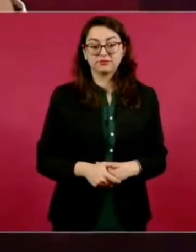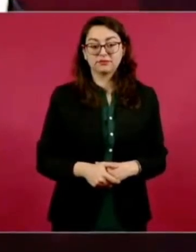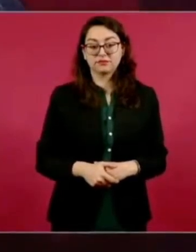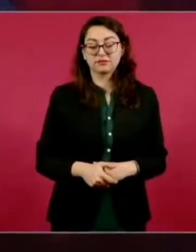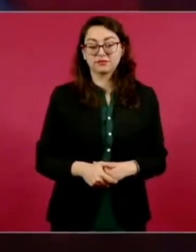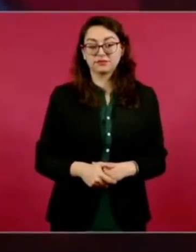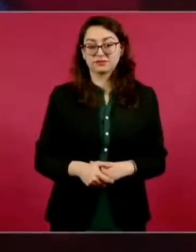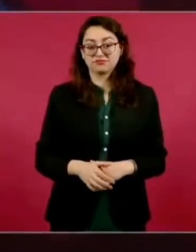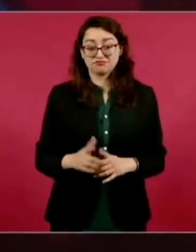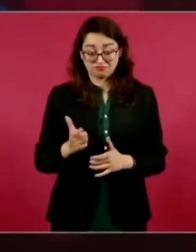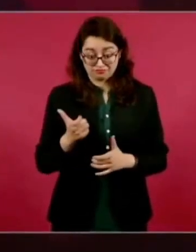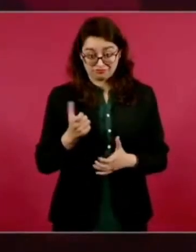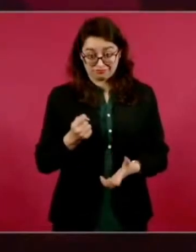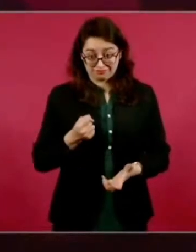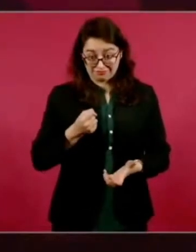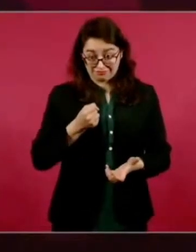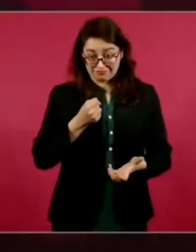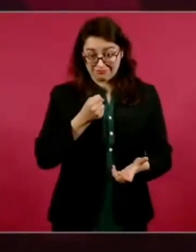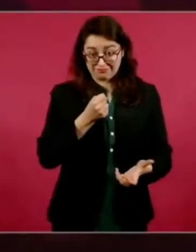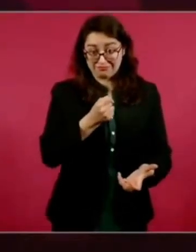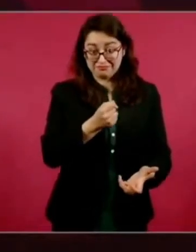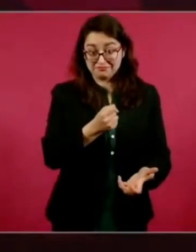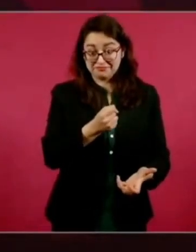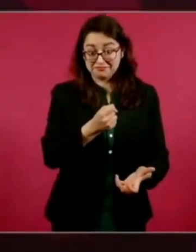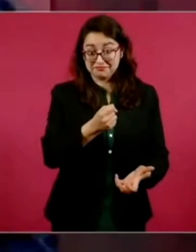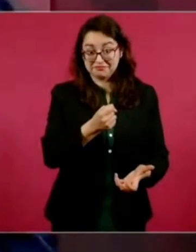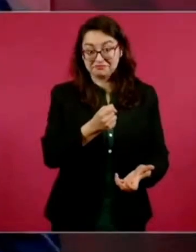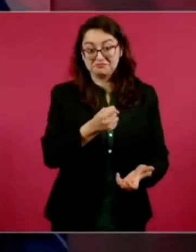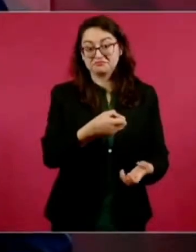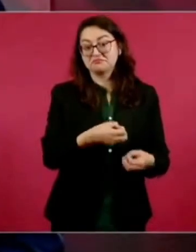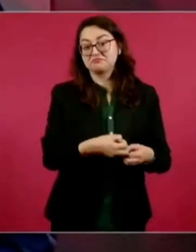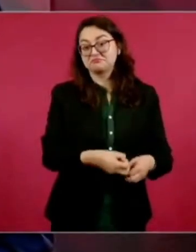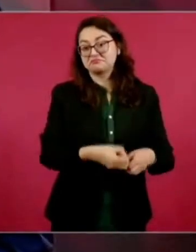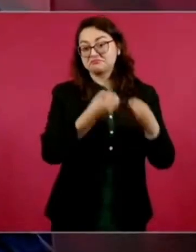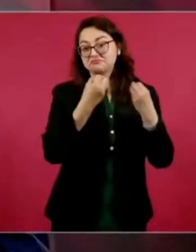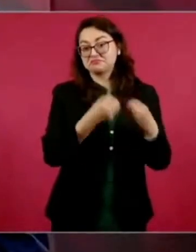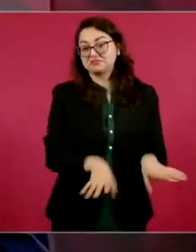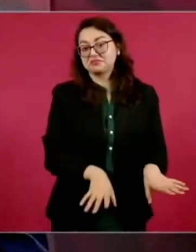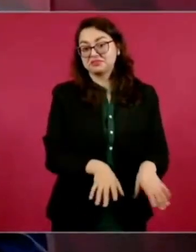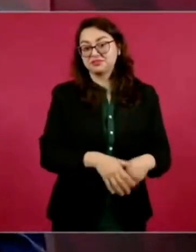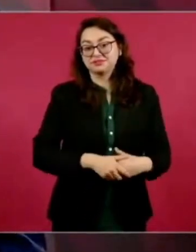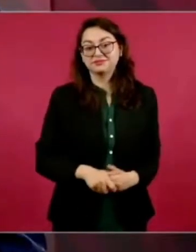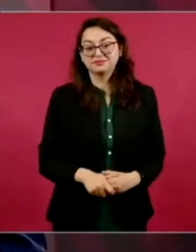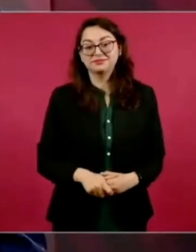enterrado muchísimo dinero.